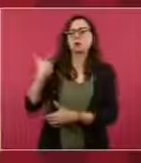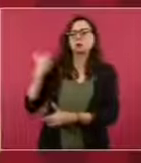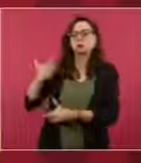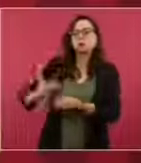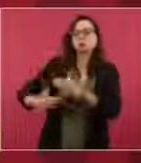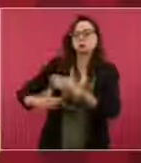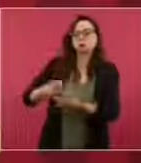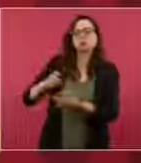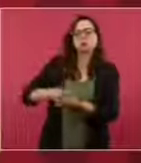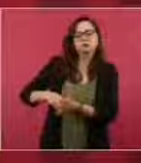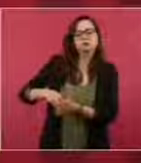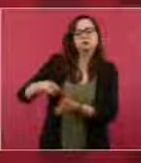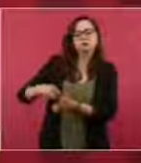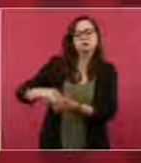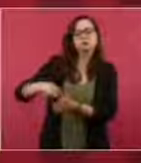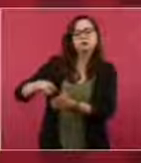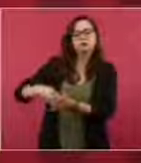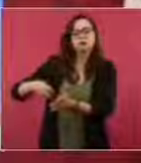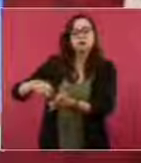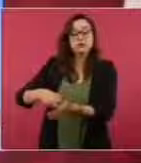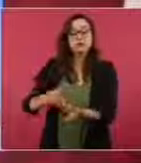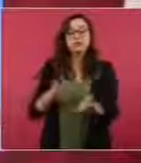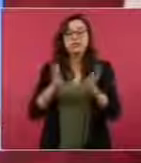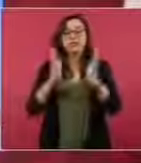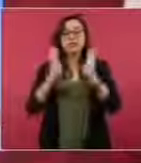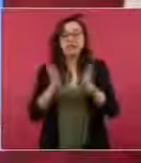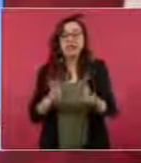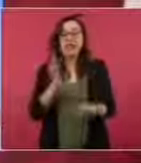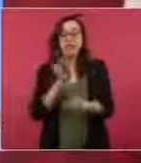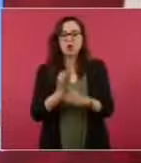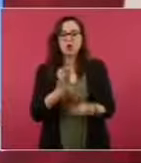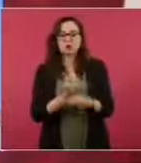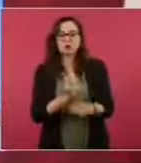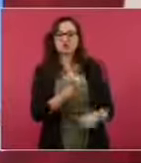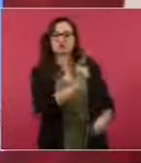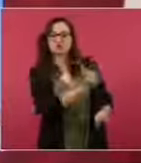porque lo más difícil siempre… Gracias. Gracias. Gracias. Gracias. Gracias. Gracias. Gracias.